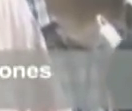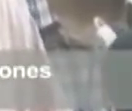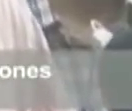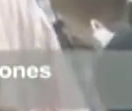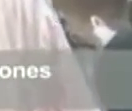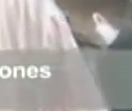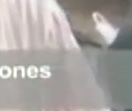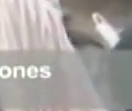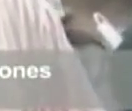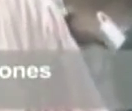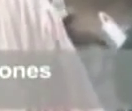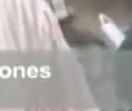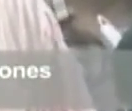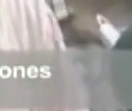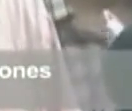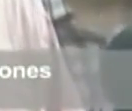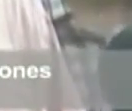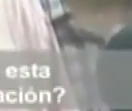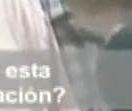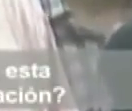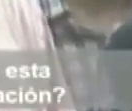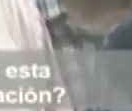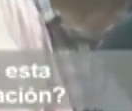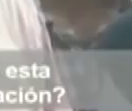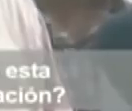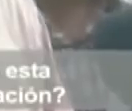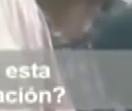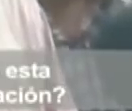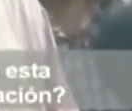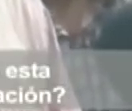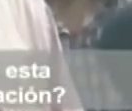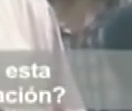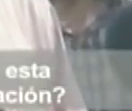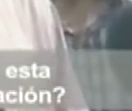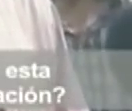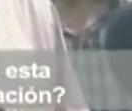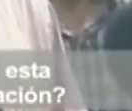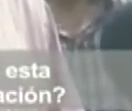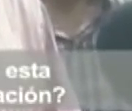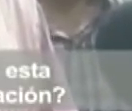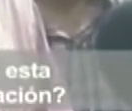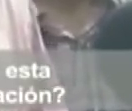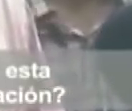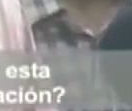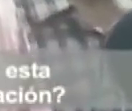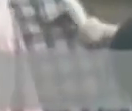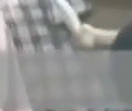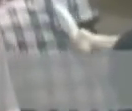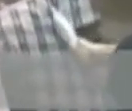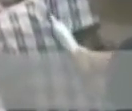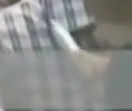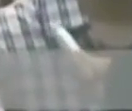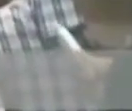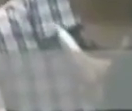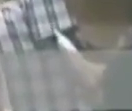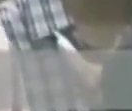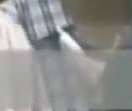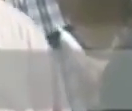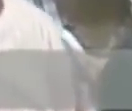misma condición porque es un pago diferente no hay posibilidad de que ustedes pasen esta organización para que no pasen esta situación la